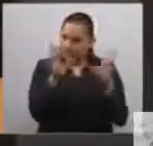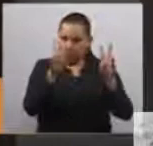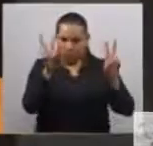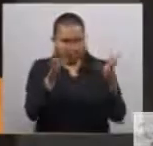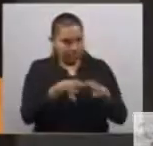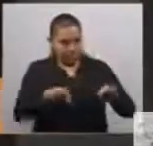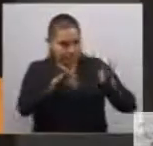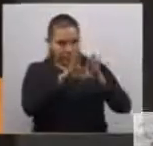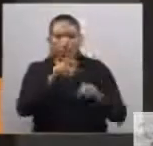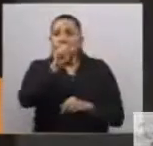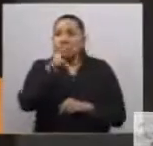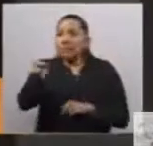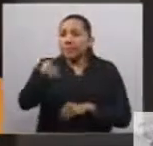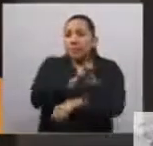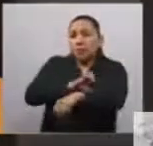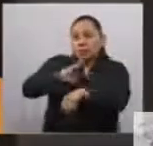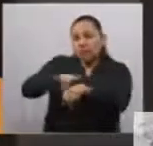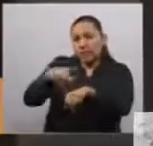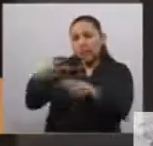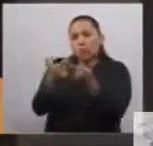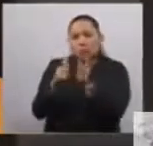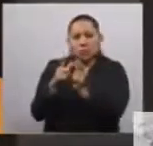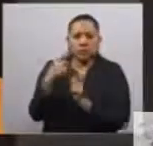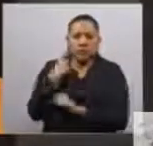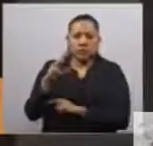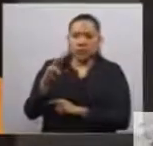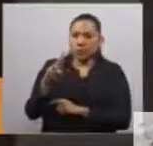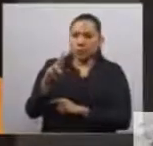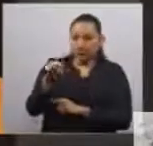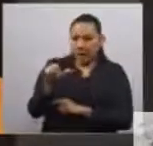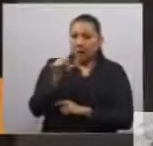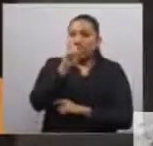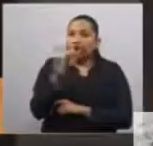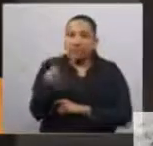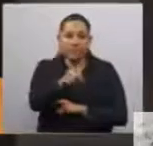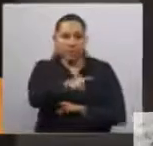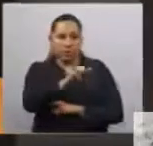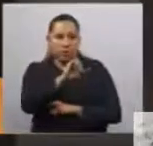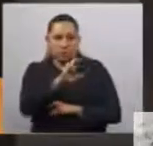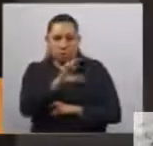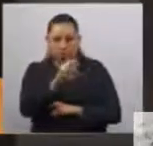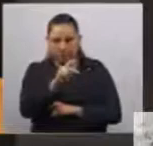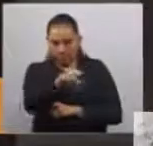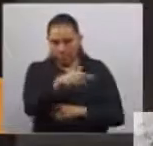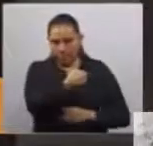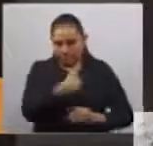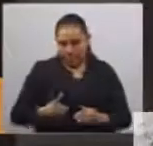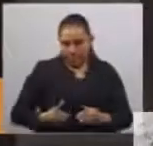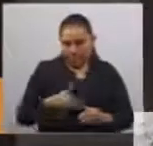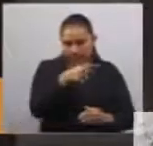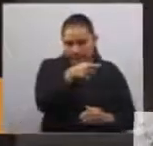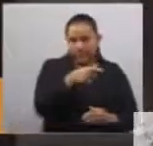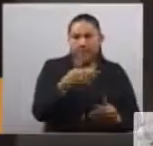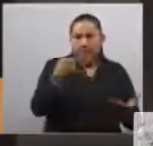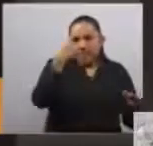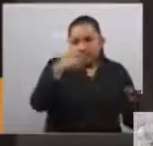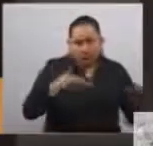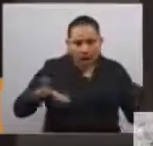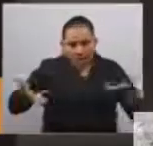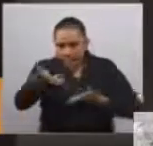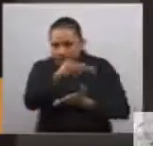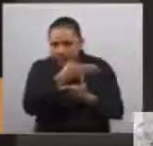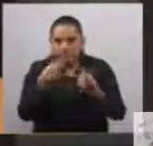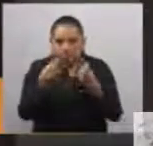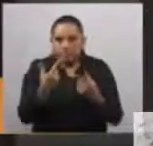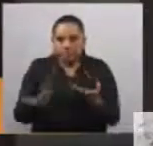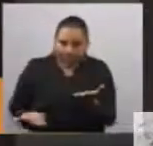al Coordinador del Grupo Parlamentario de Morena y Presidente de la Junta de Coordinación Política por su sensibilidad para aceptar e